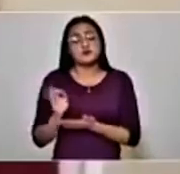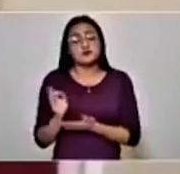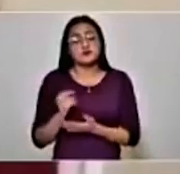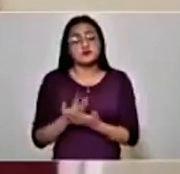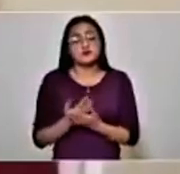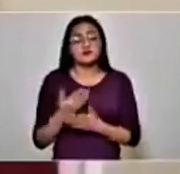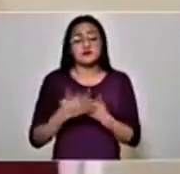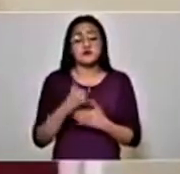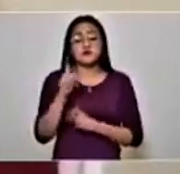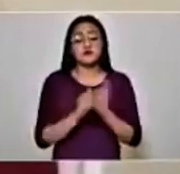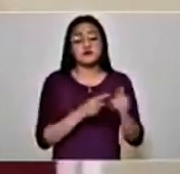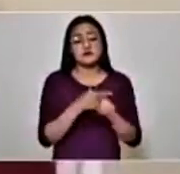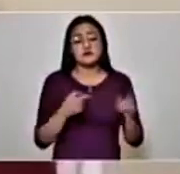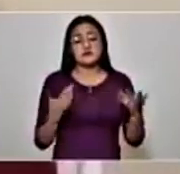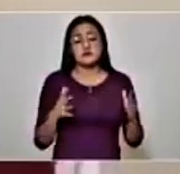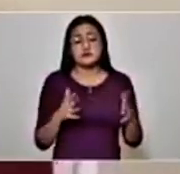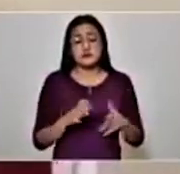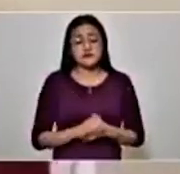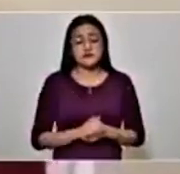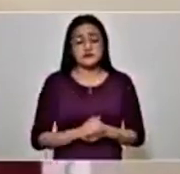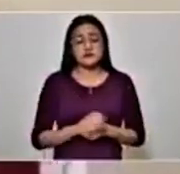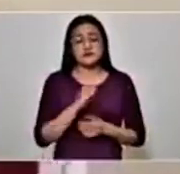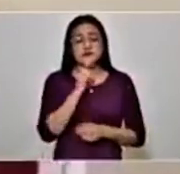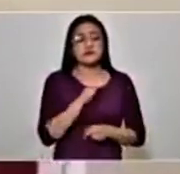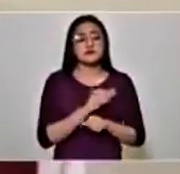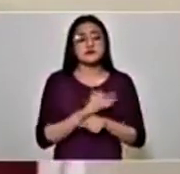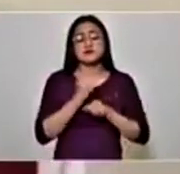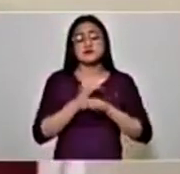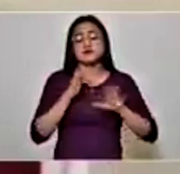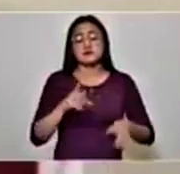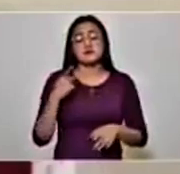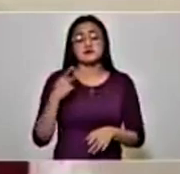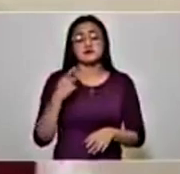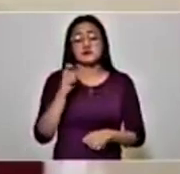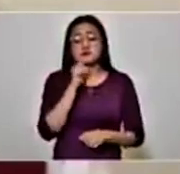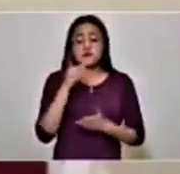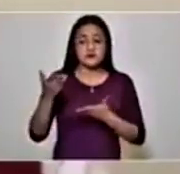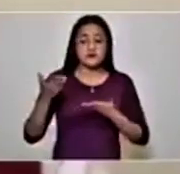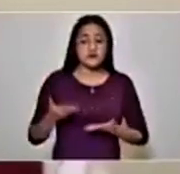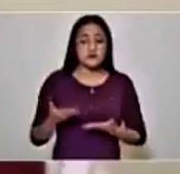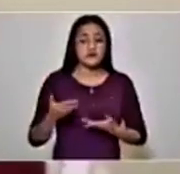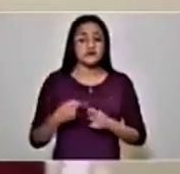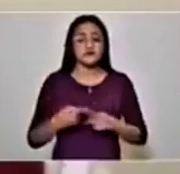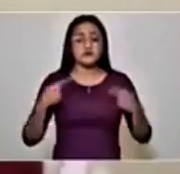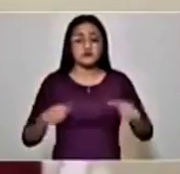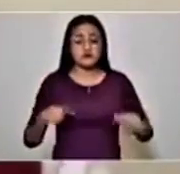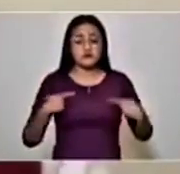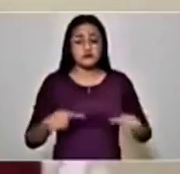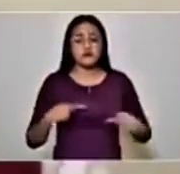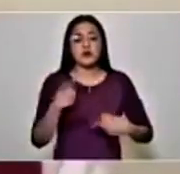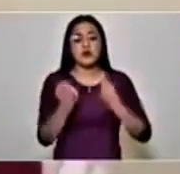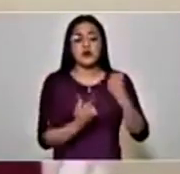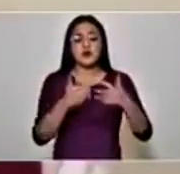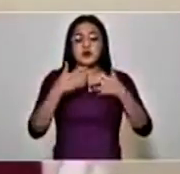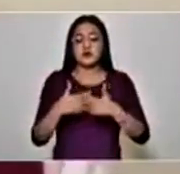en un mes y medio más o menos. También le quiero informar que hemos recibido de la gente y de algunos